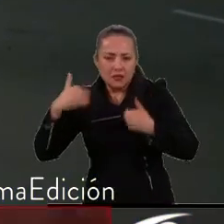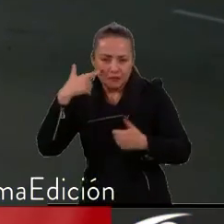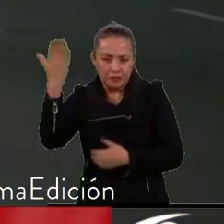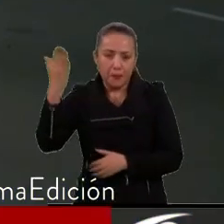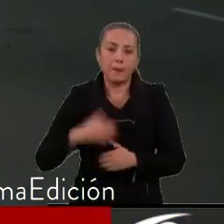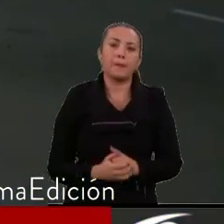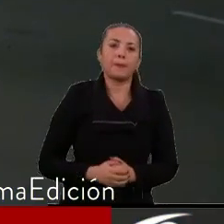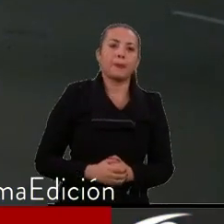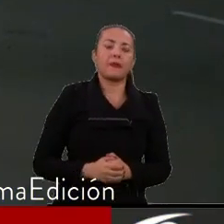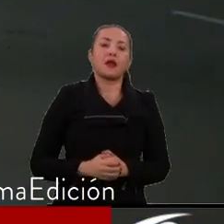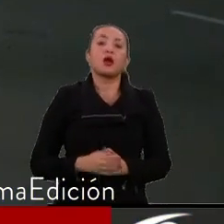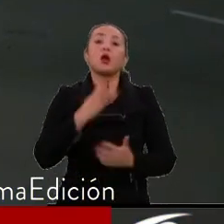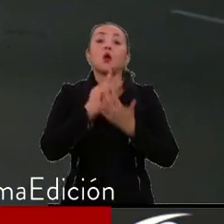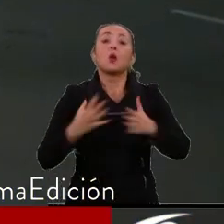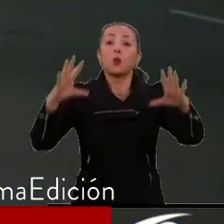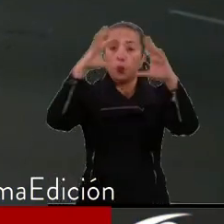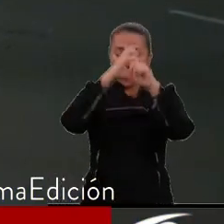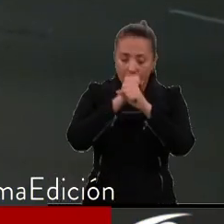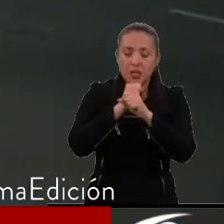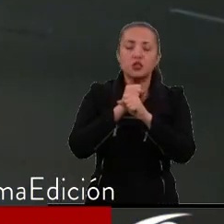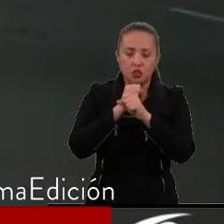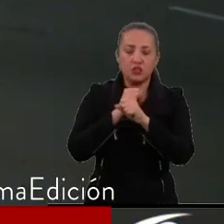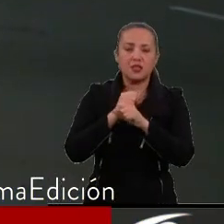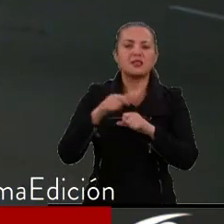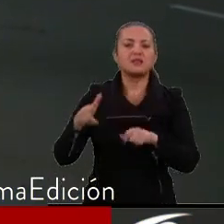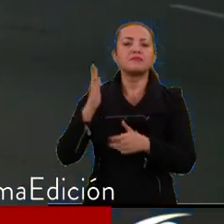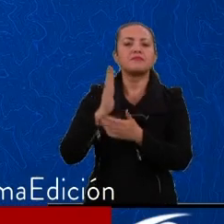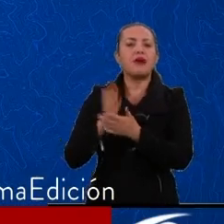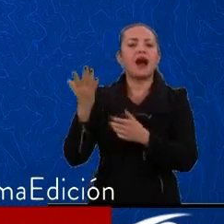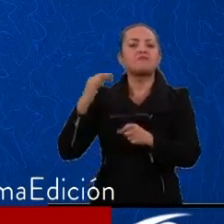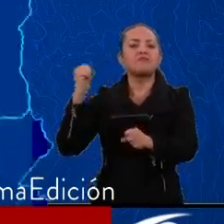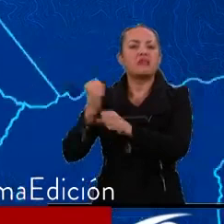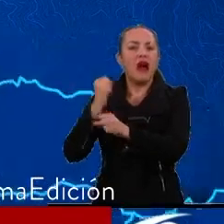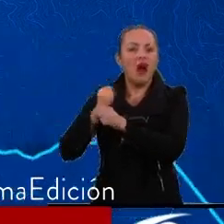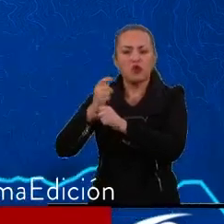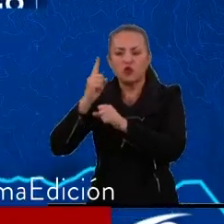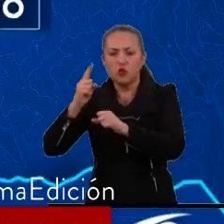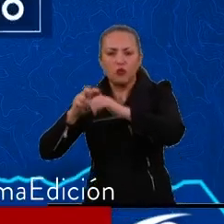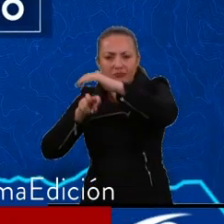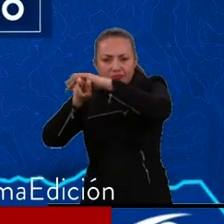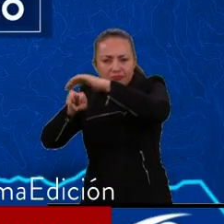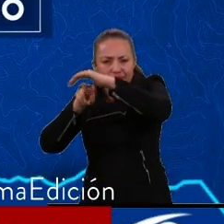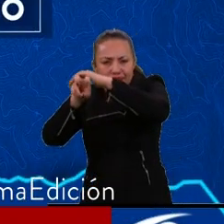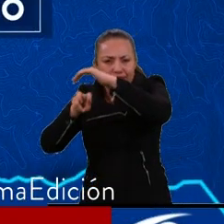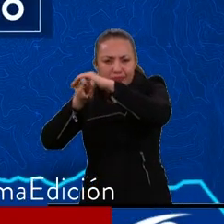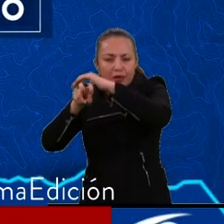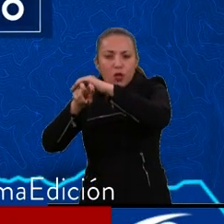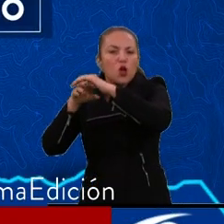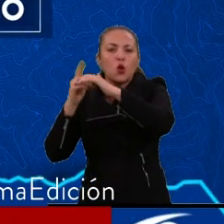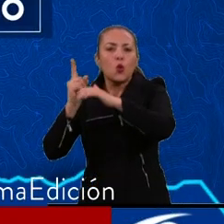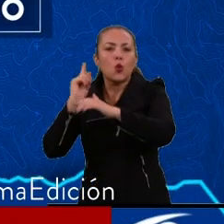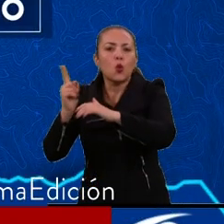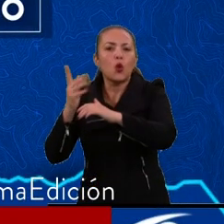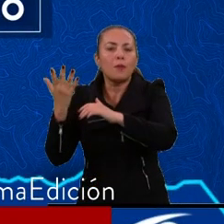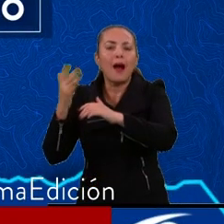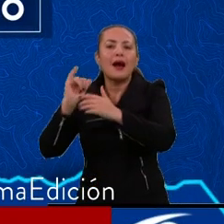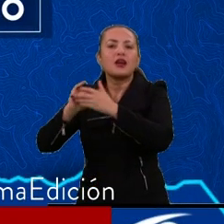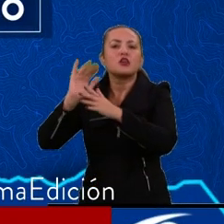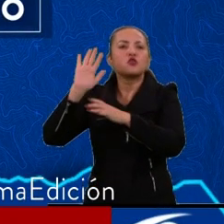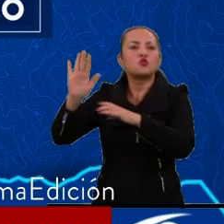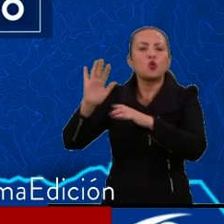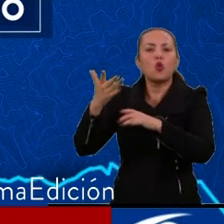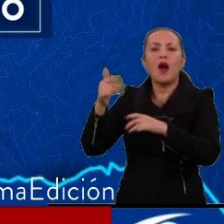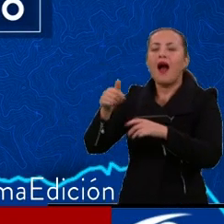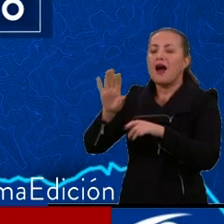Hola, buenas noches. Según las autoridades se registró un accidente laboral luego de que se presentara el rompimiento de